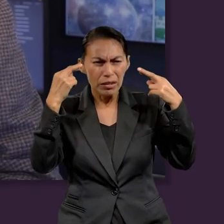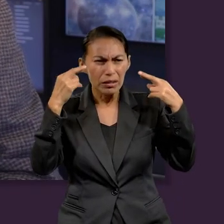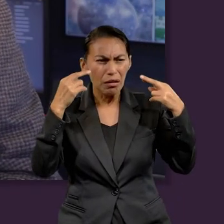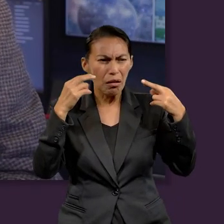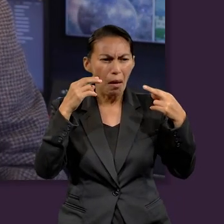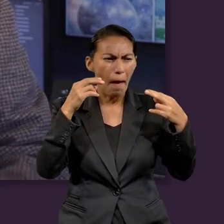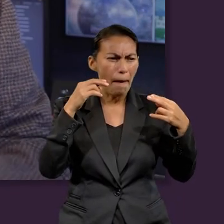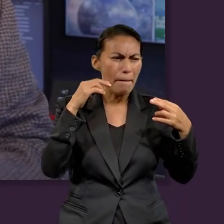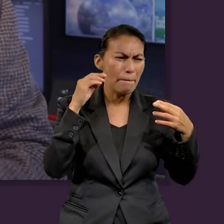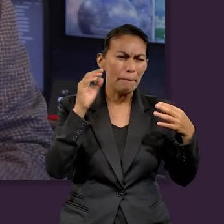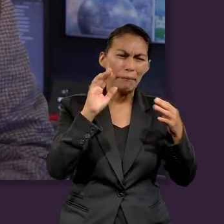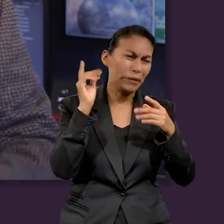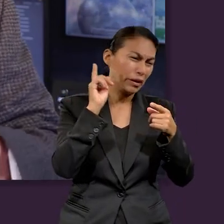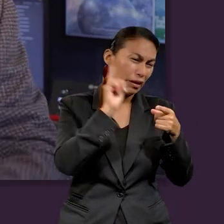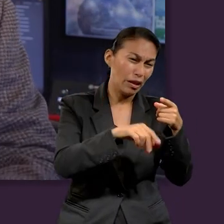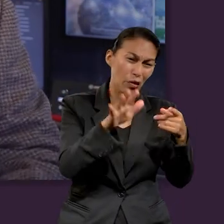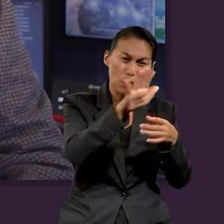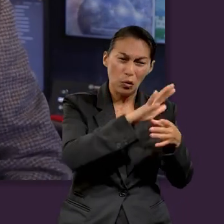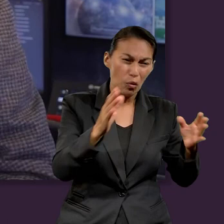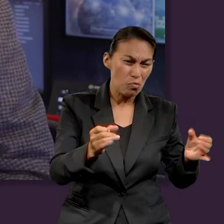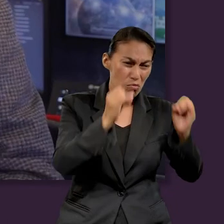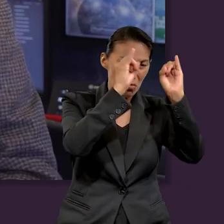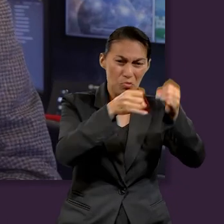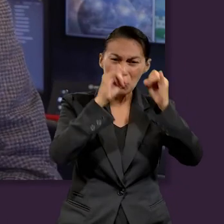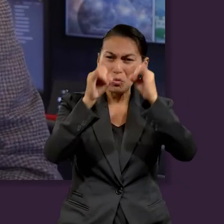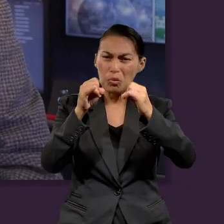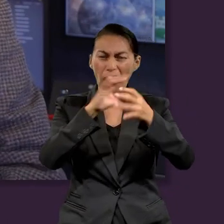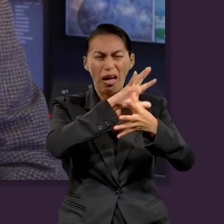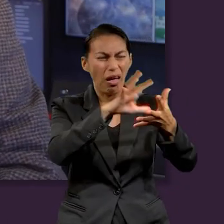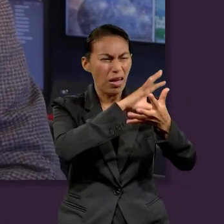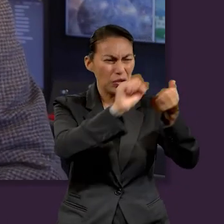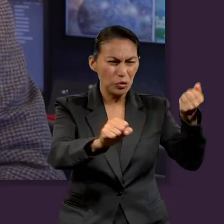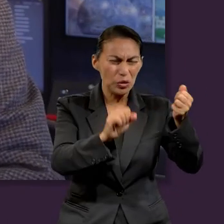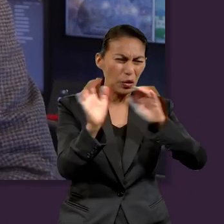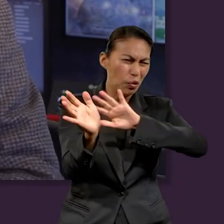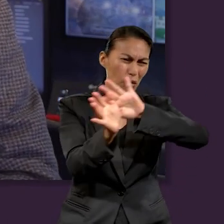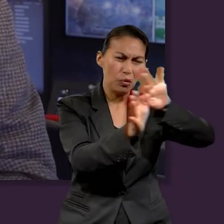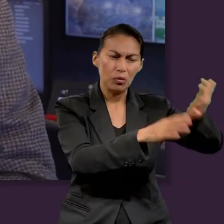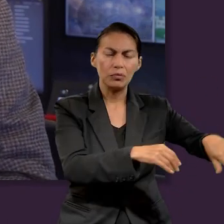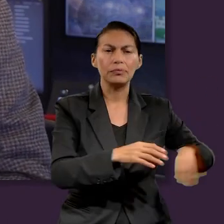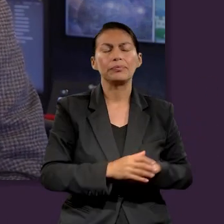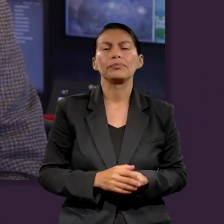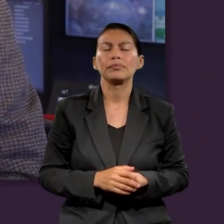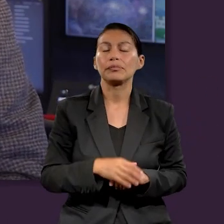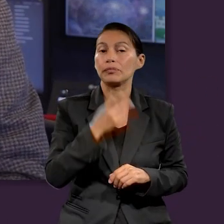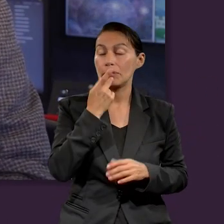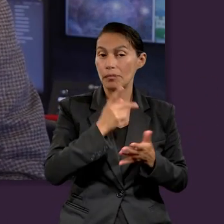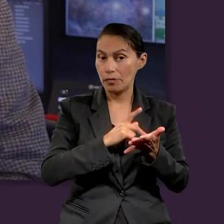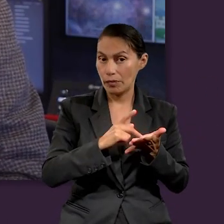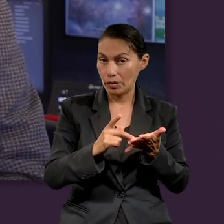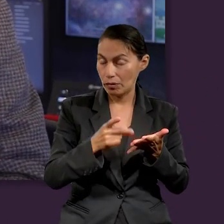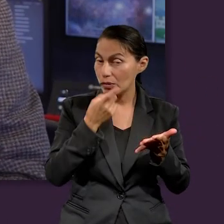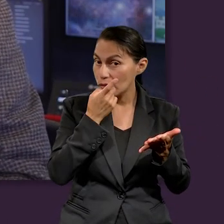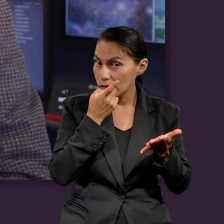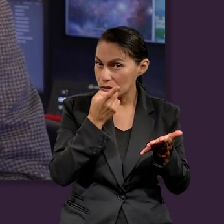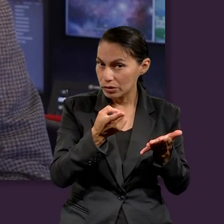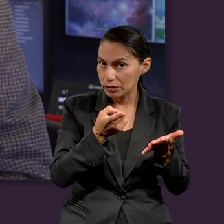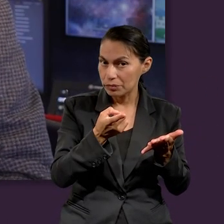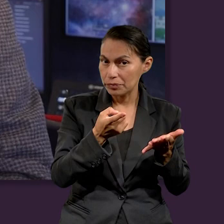objetos en los cuales los reyes impíos de Judá habían señalado también al sol y a otros objetos para adorar.